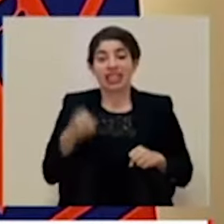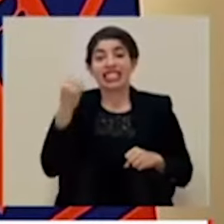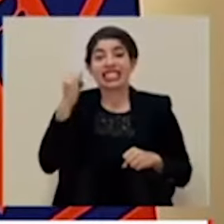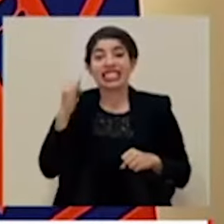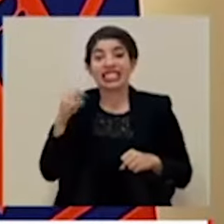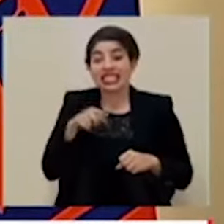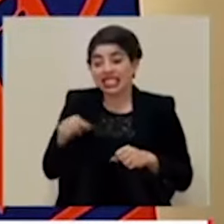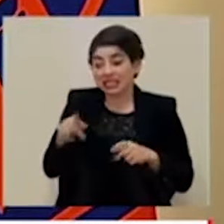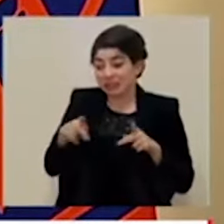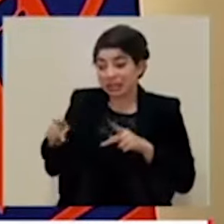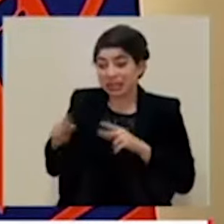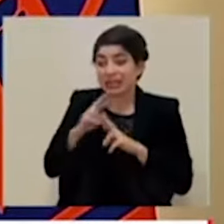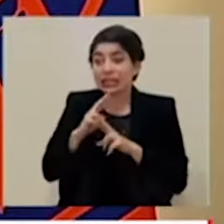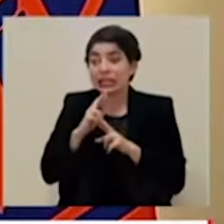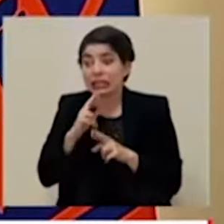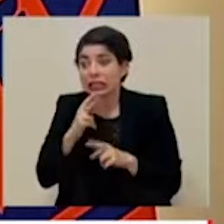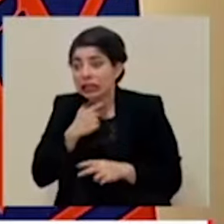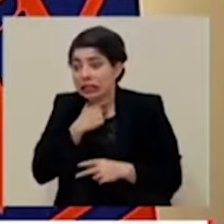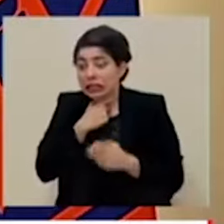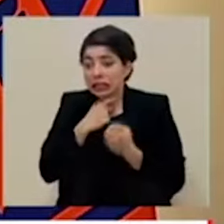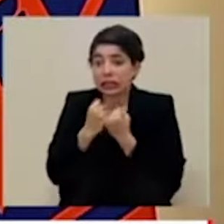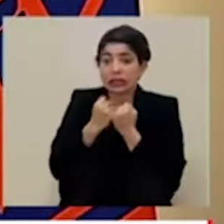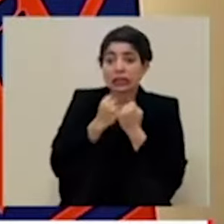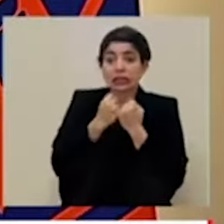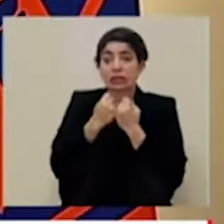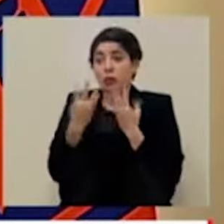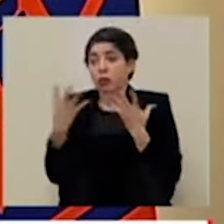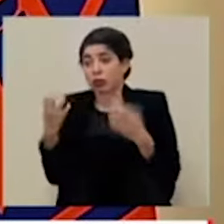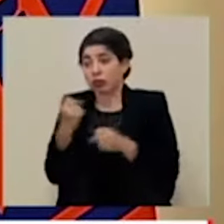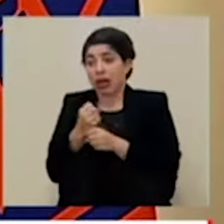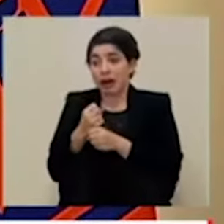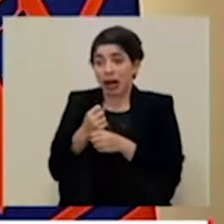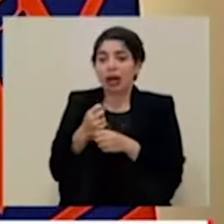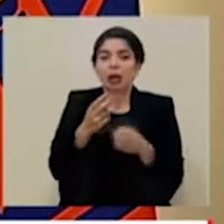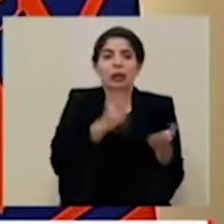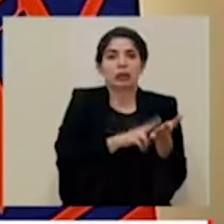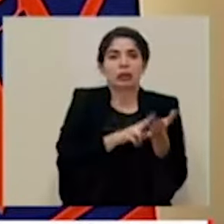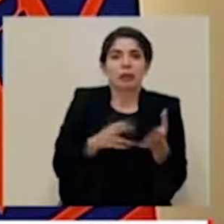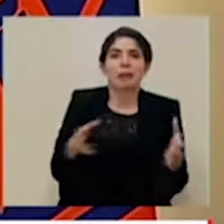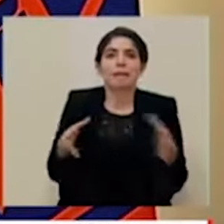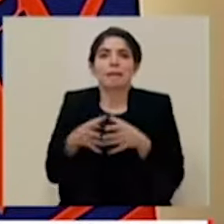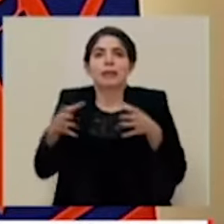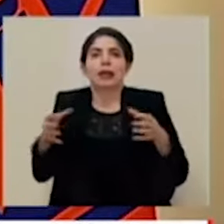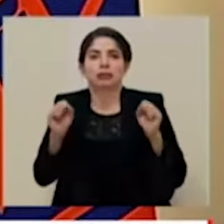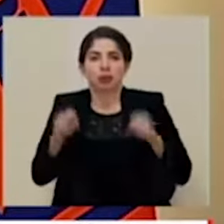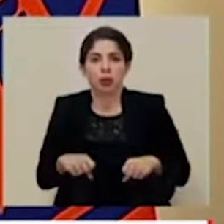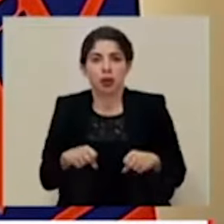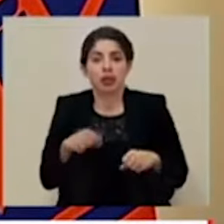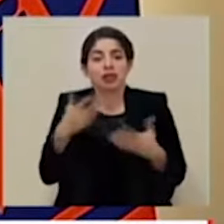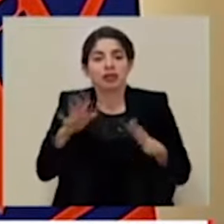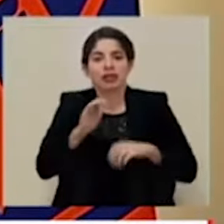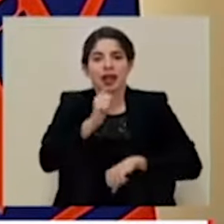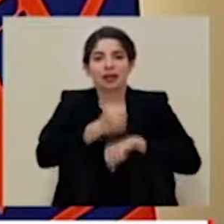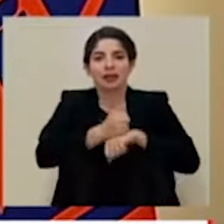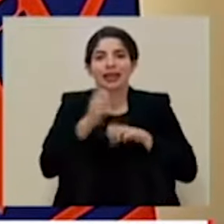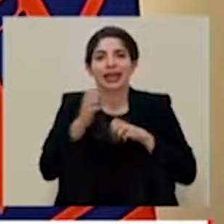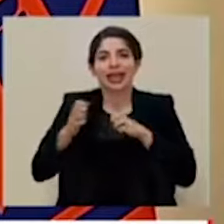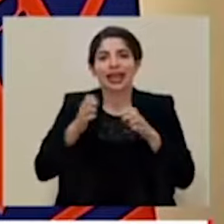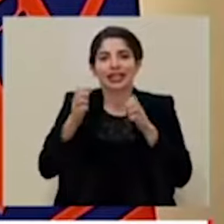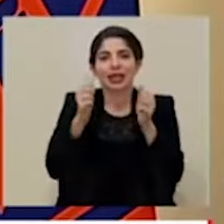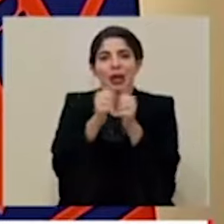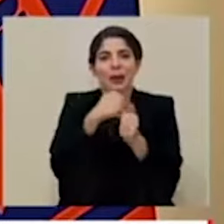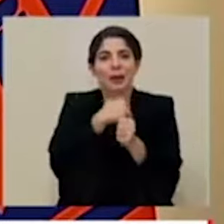la capacidad instalada de respuesta. En esta medida, hemos desarrollado una estrategia con el Ministerio de Salud que nos